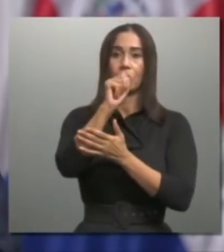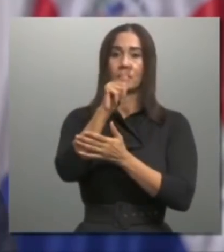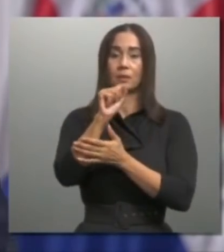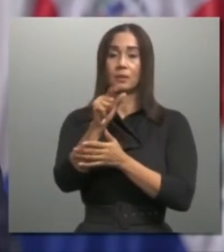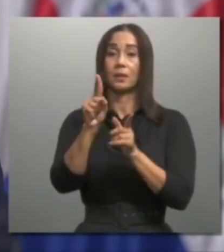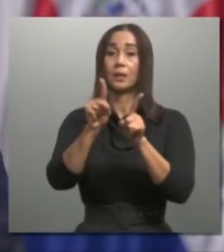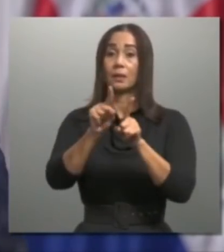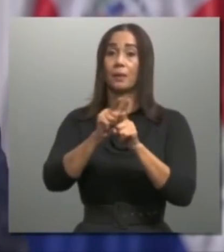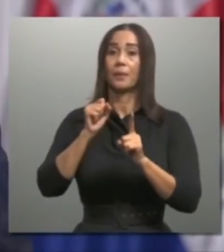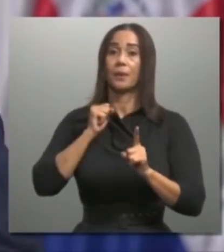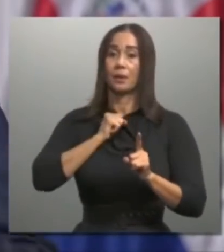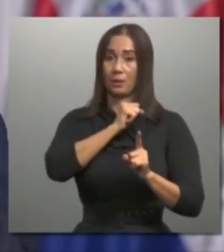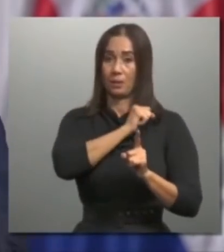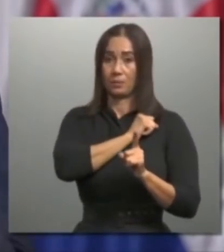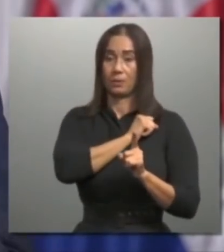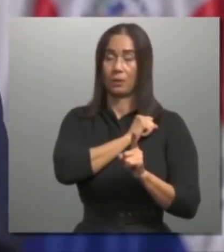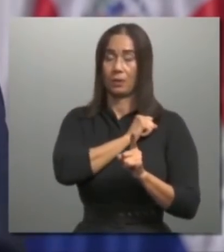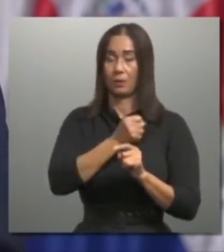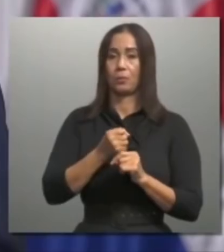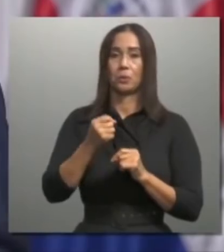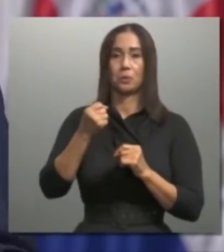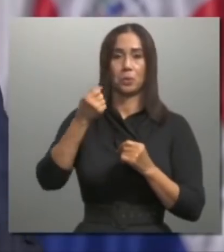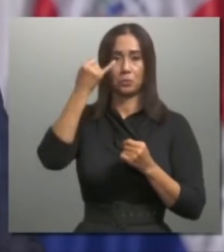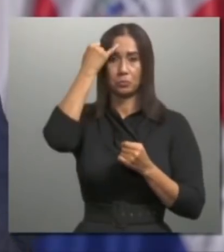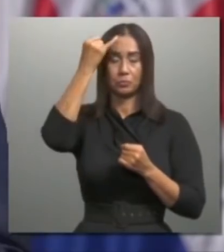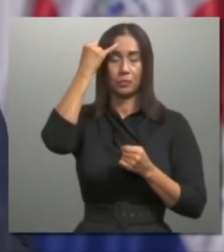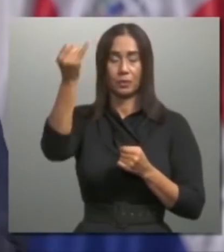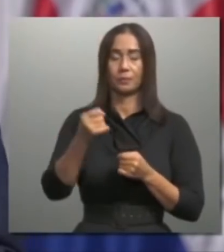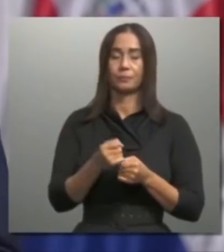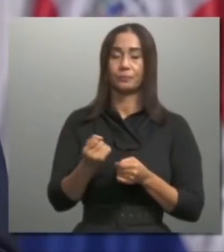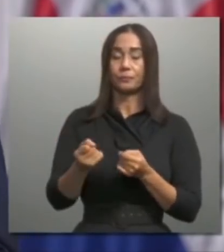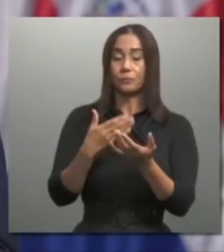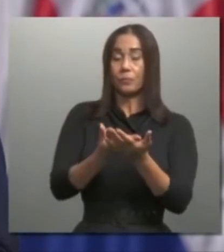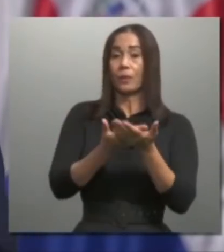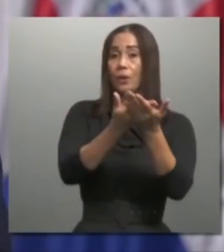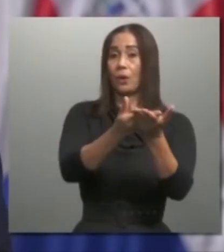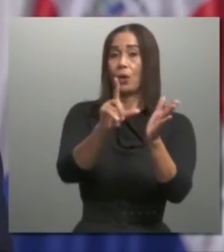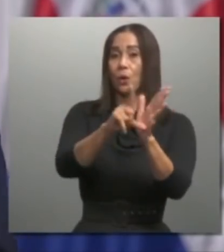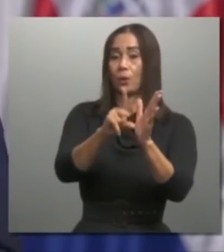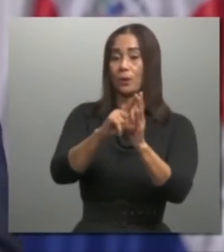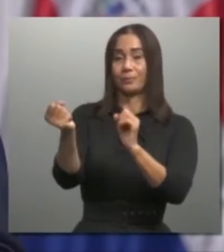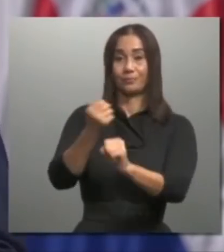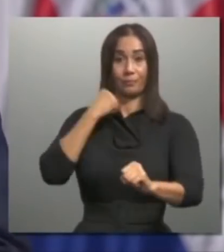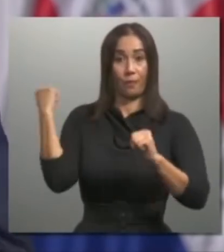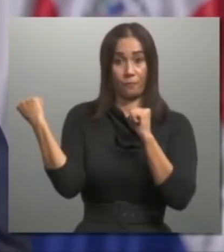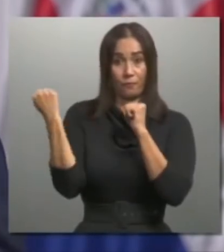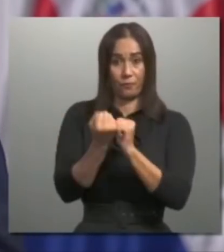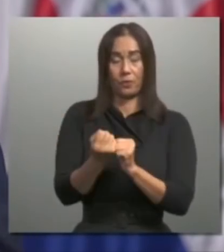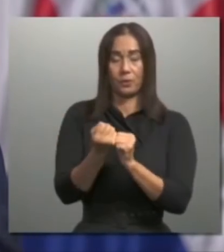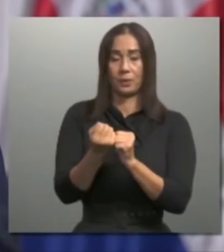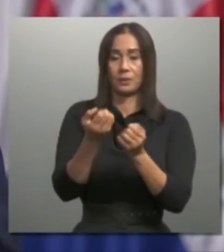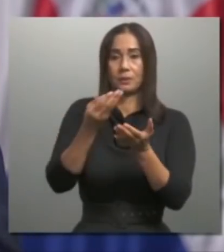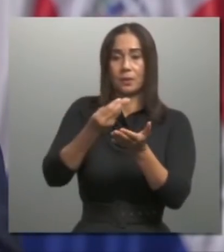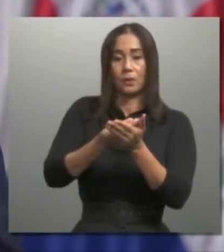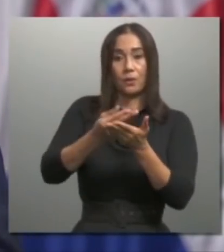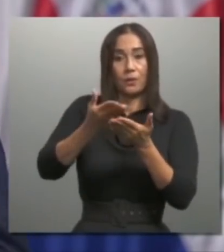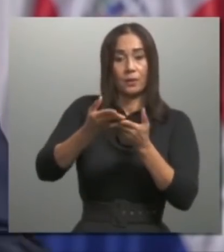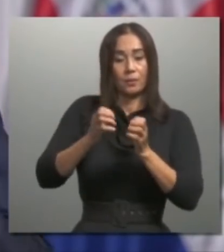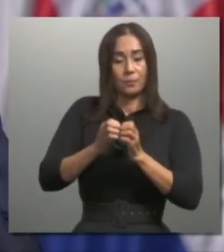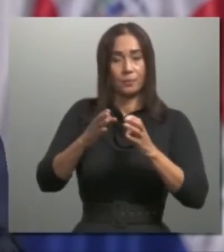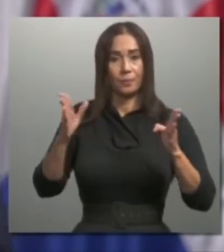en el Senado. Someteremos una ley para fortalecer las regulaciones de los fideicomisos públicos.